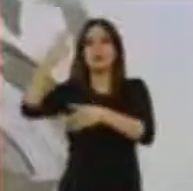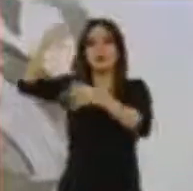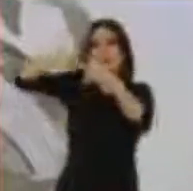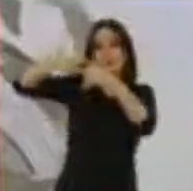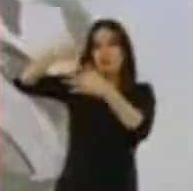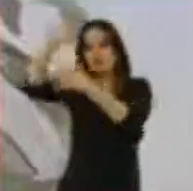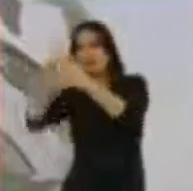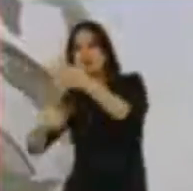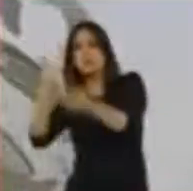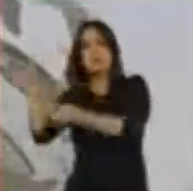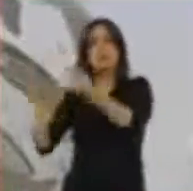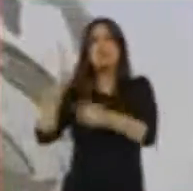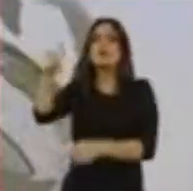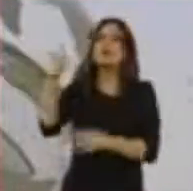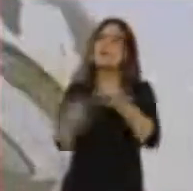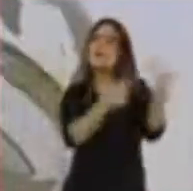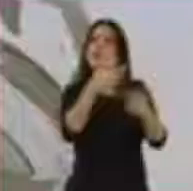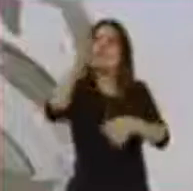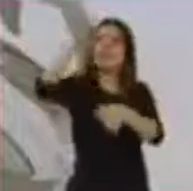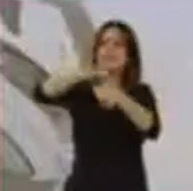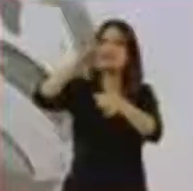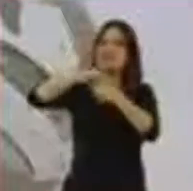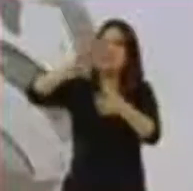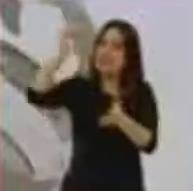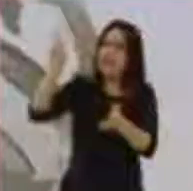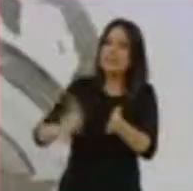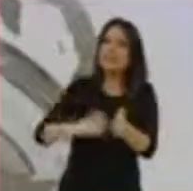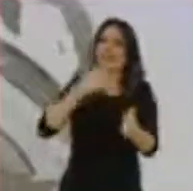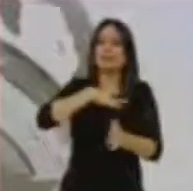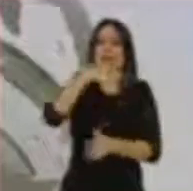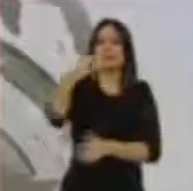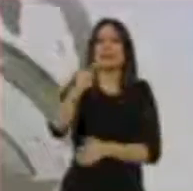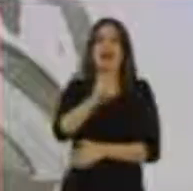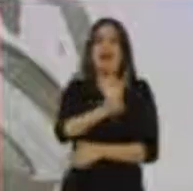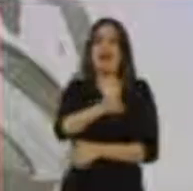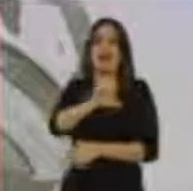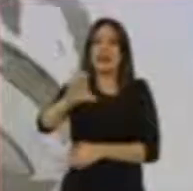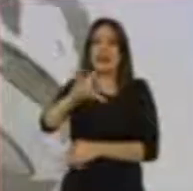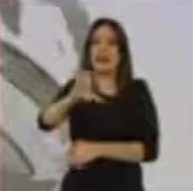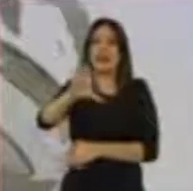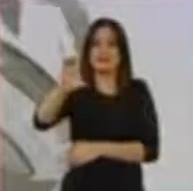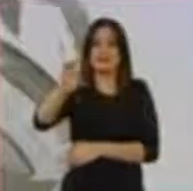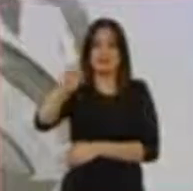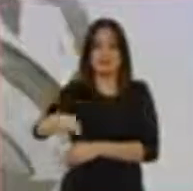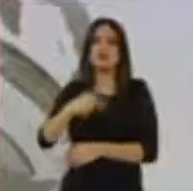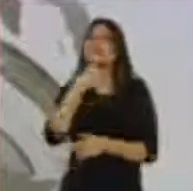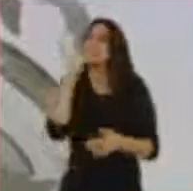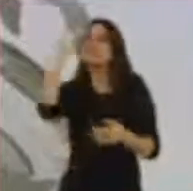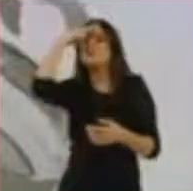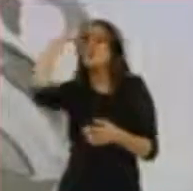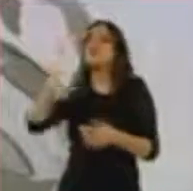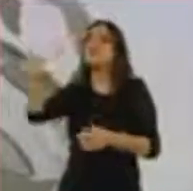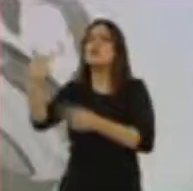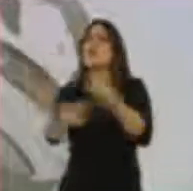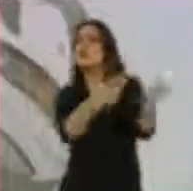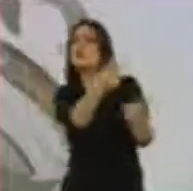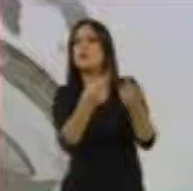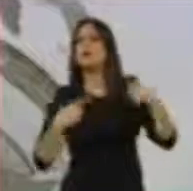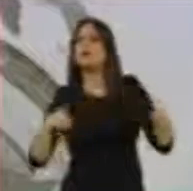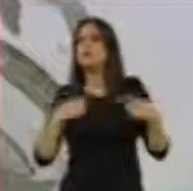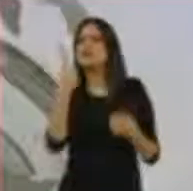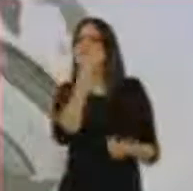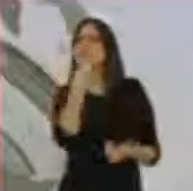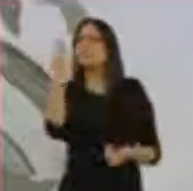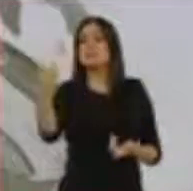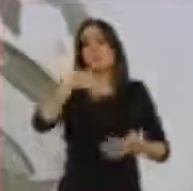opinión de los mexicanos sobre el tema de la reelección. ¿Cómo estás? Muy bien. Buenos días. Qué gusto saludarte. Muy día igualmente. ¿Qué dicen los mexicanos? ¿Cómo vamos con este